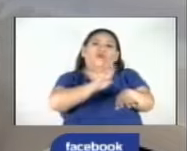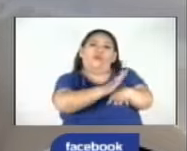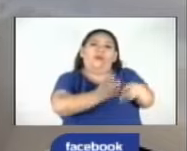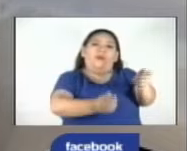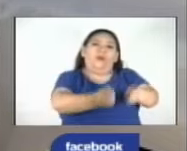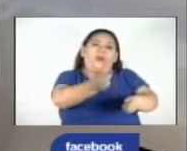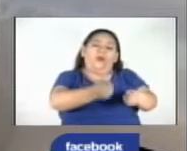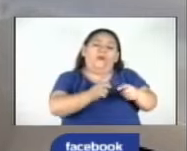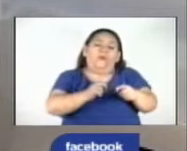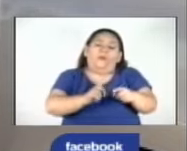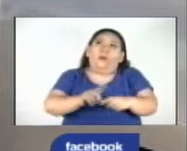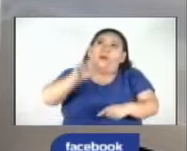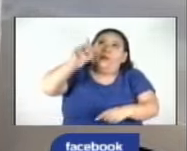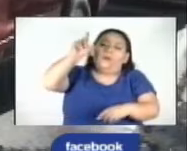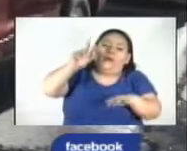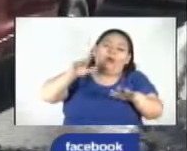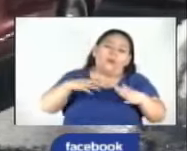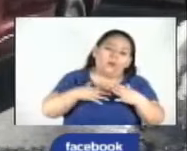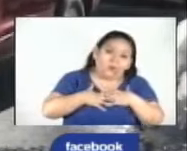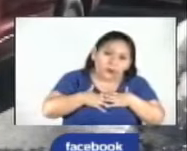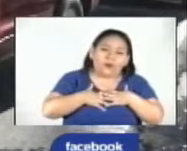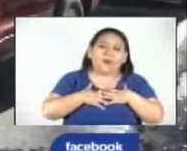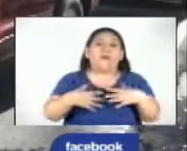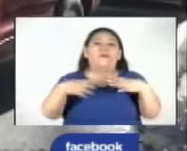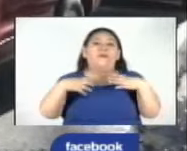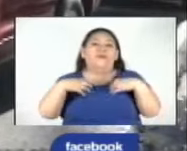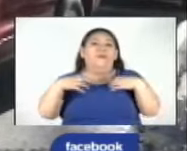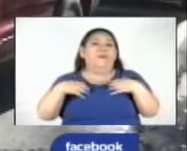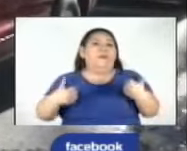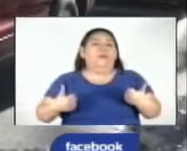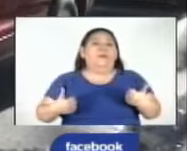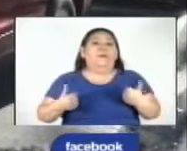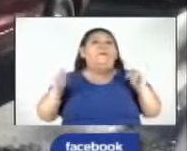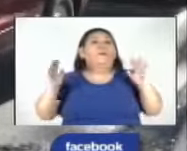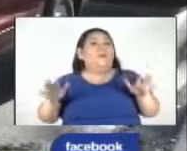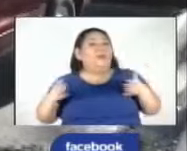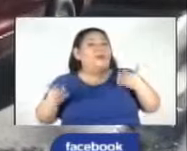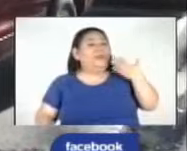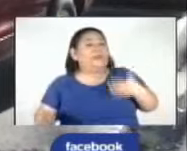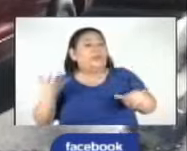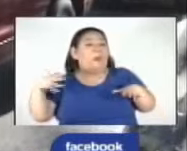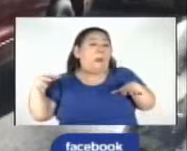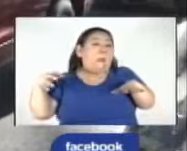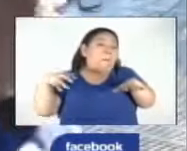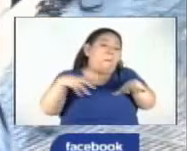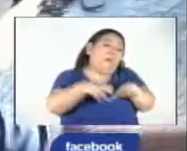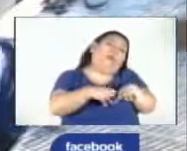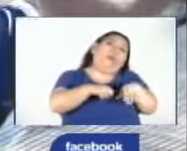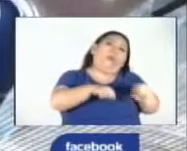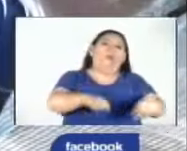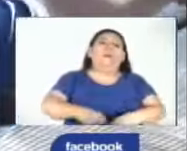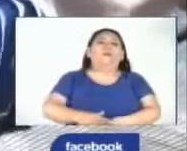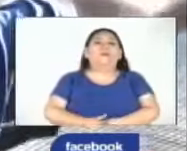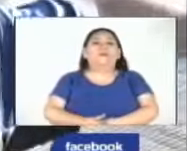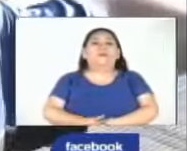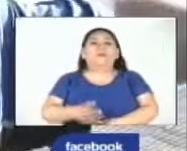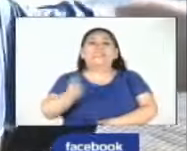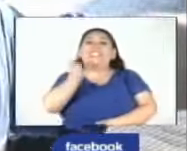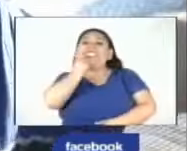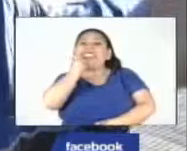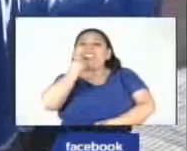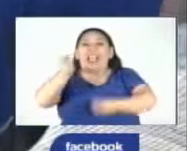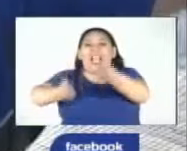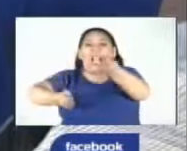vehículos, pero agradecieron salir ileso de este siniestro vial, porque pudo haber sido fatal. Una camioneta